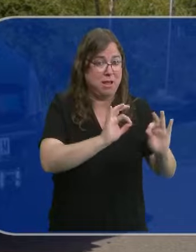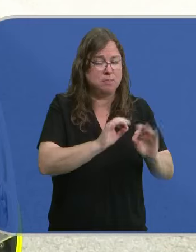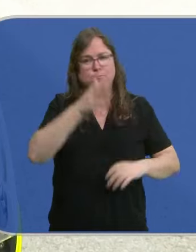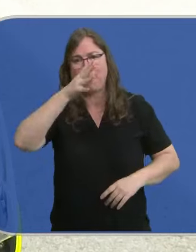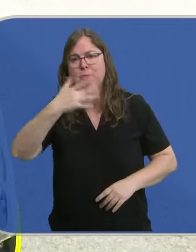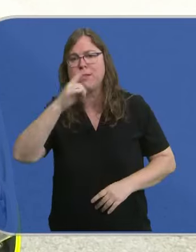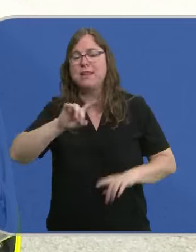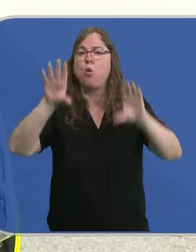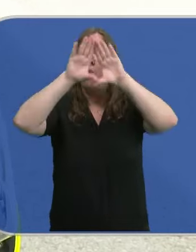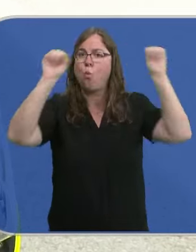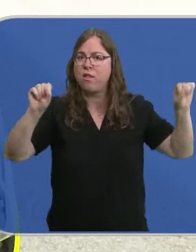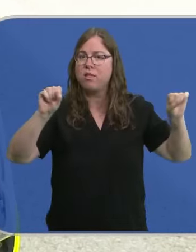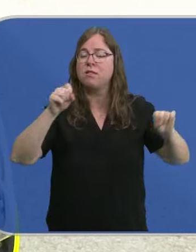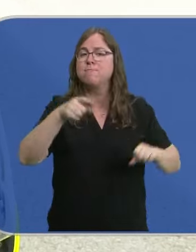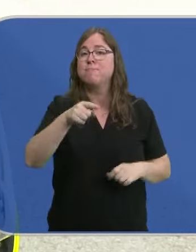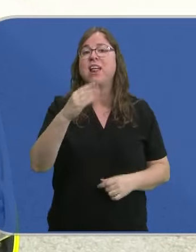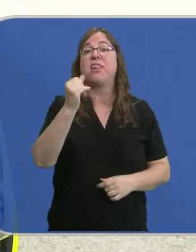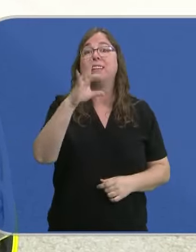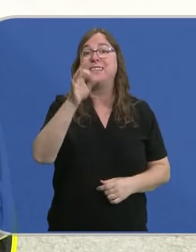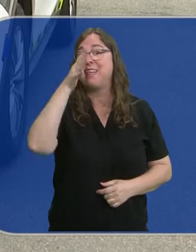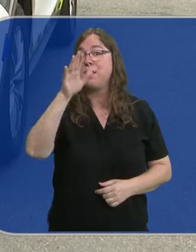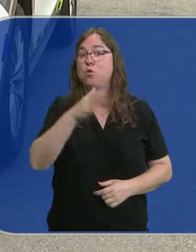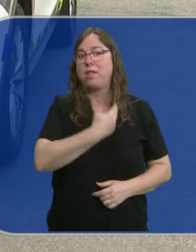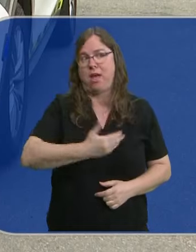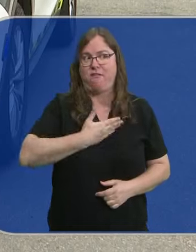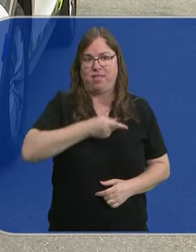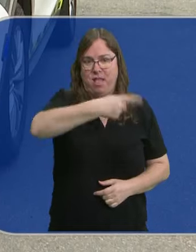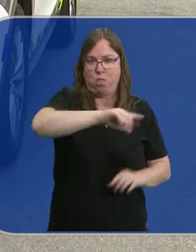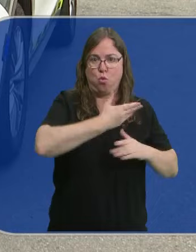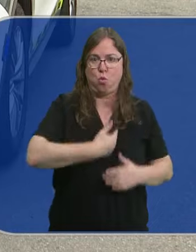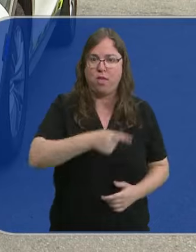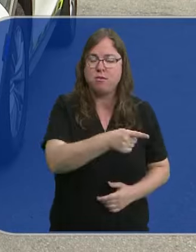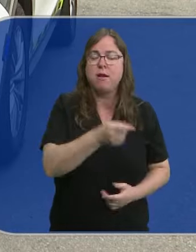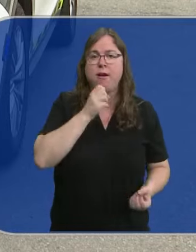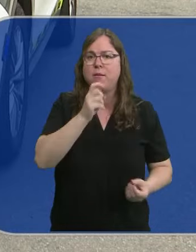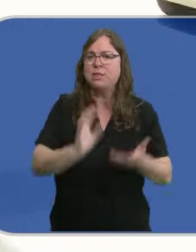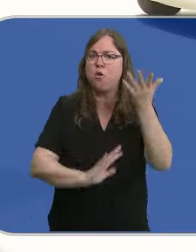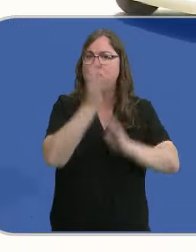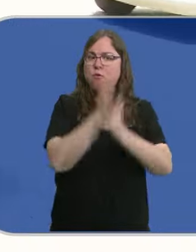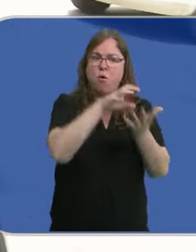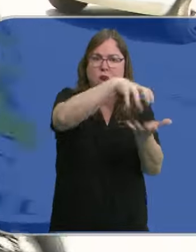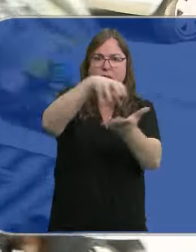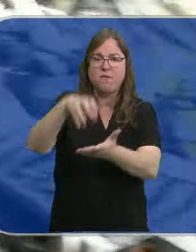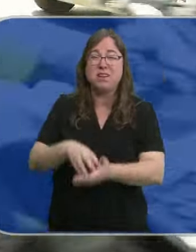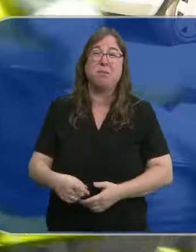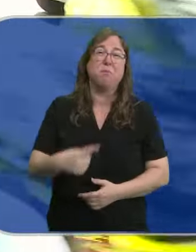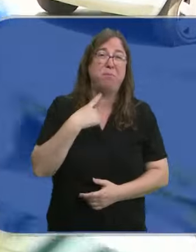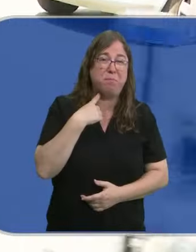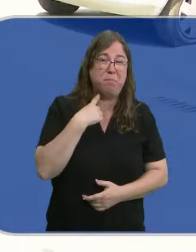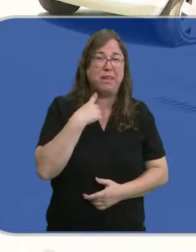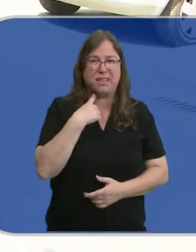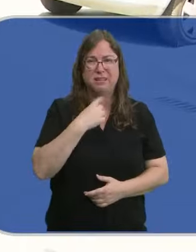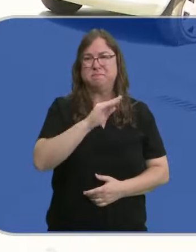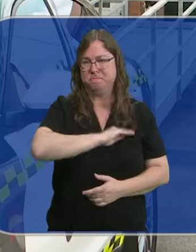denuncia interpuesta en el puesto de la Guardia Civil de Cistierna por parte de los afectados, quienes informaron sobre el incendio en sus naves, donde perdieron además